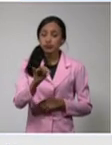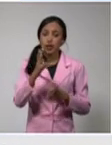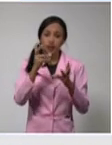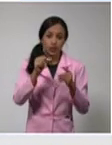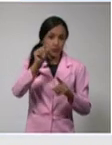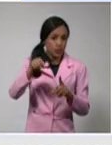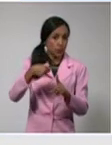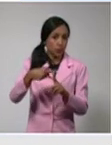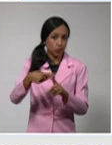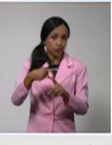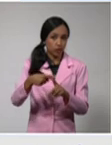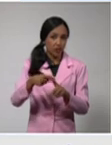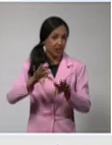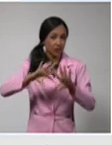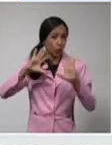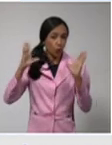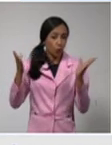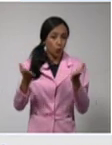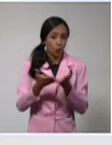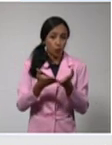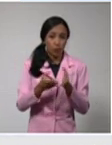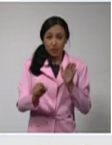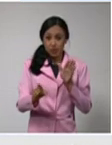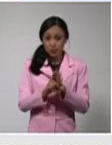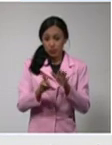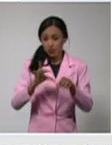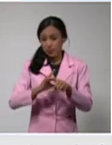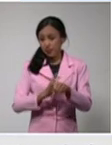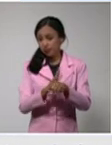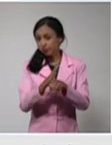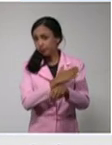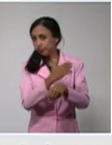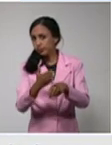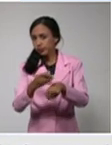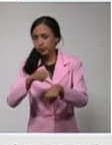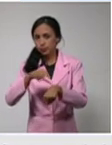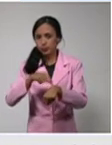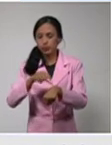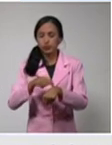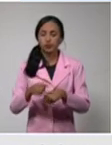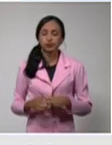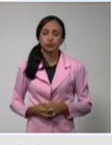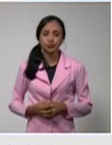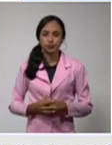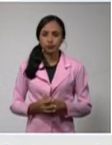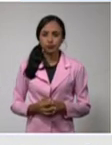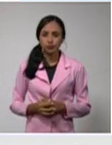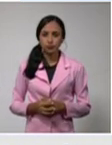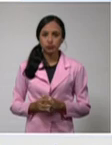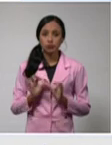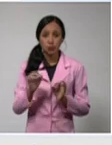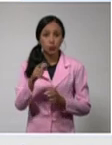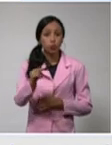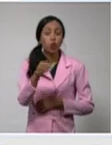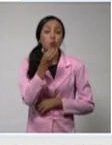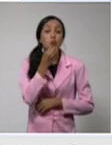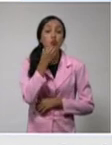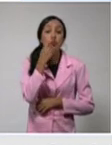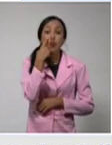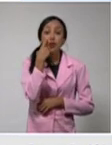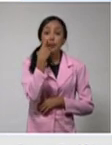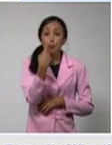confirmados, por 100.000 habitantes. Y, como ustedes pueden ver en el acumulado,